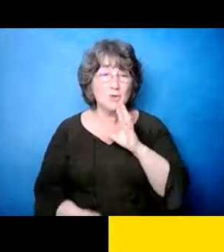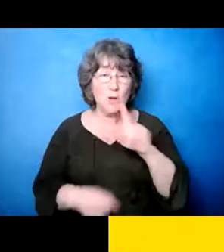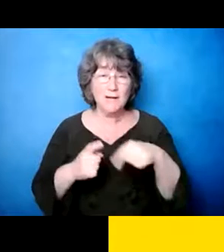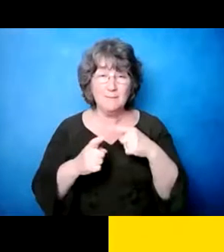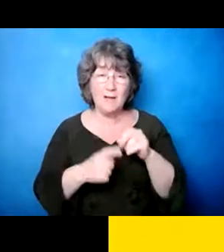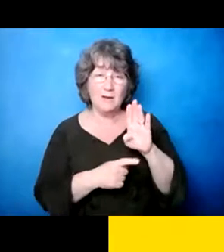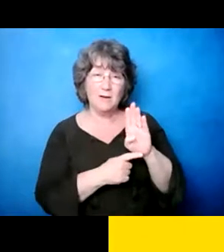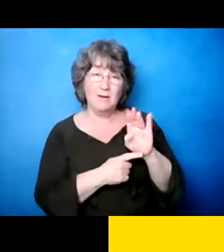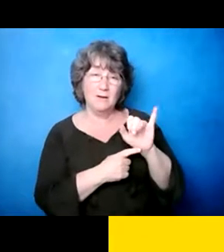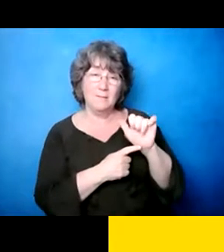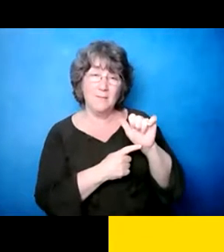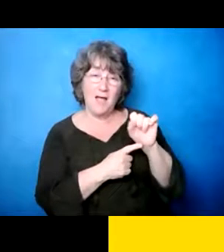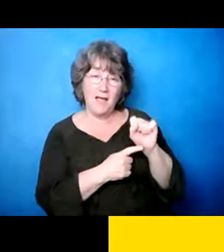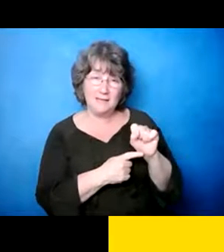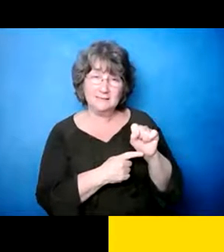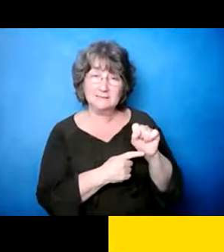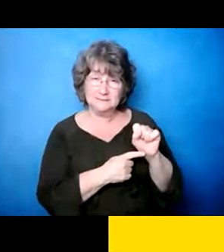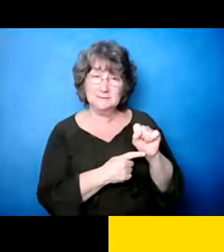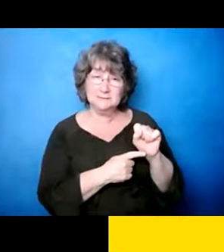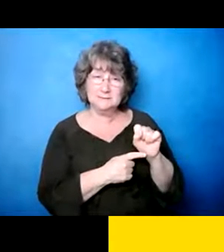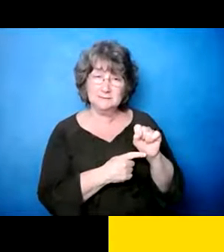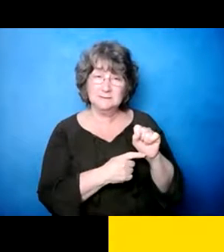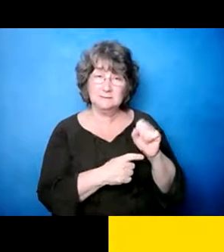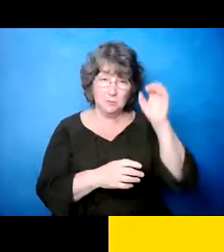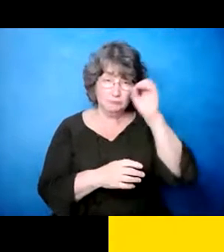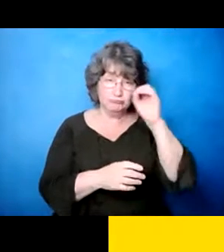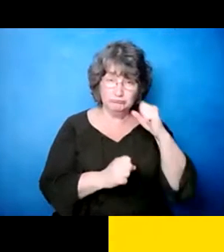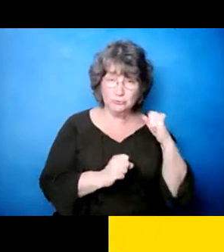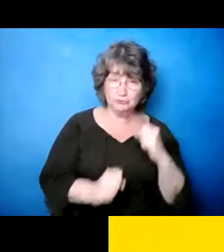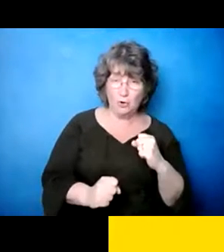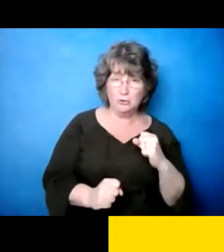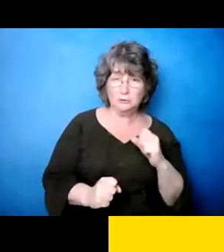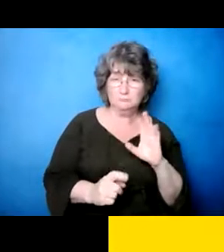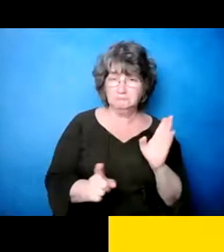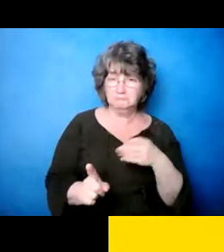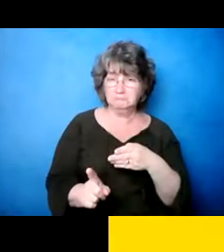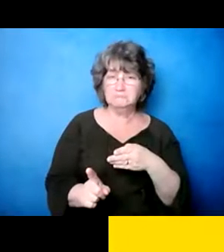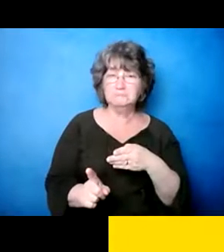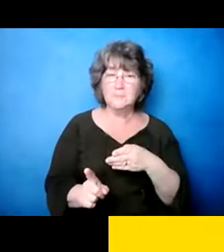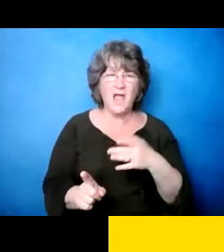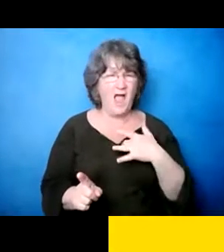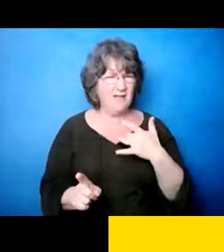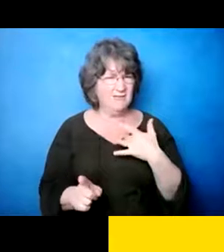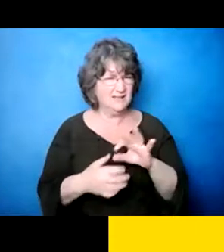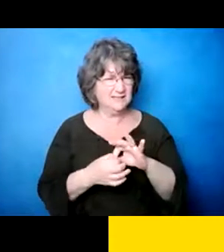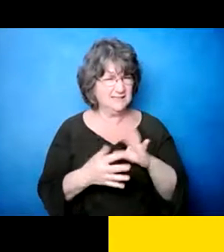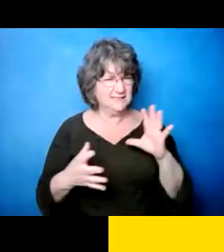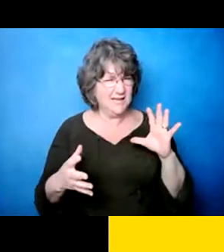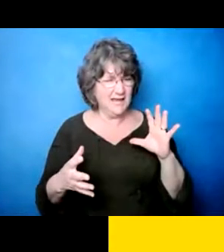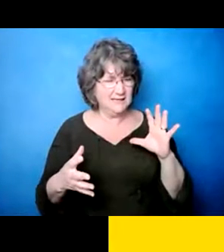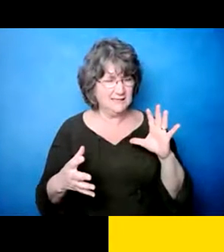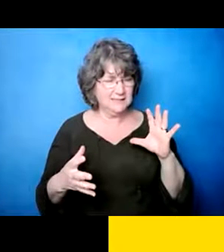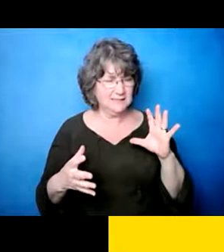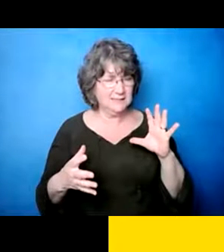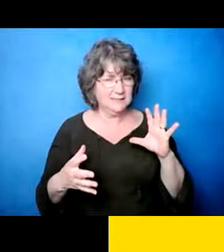Nosotros podemos aconsejarles que y podemos